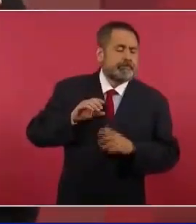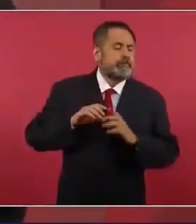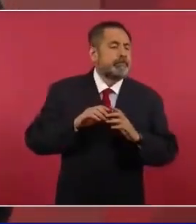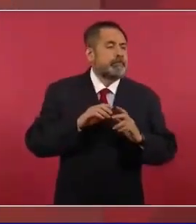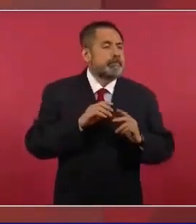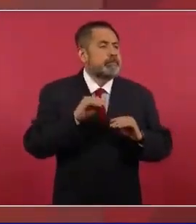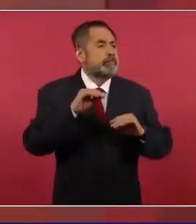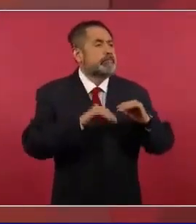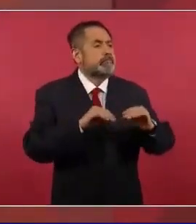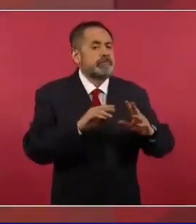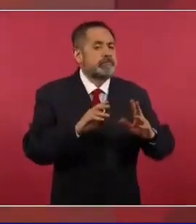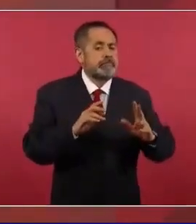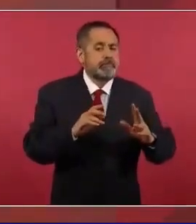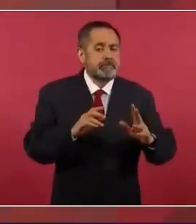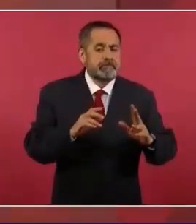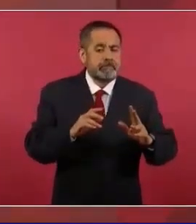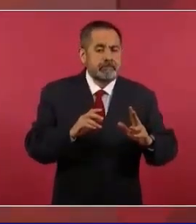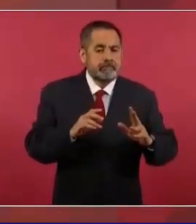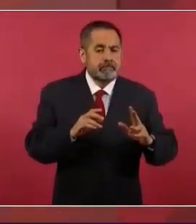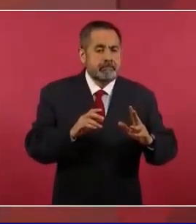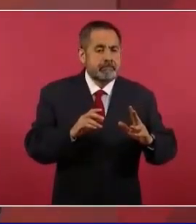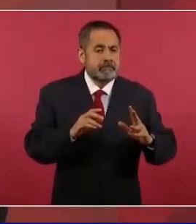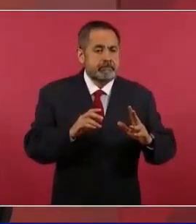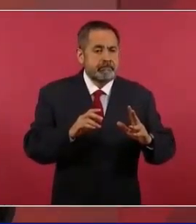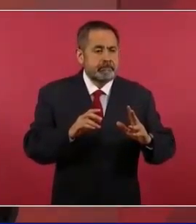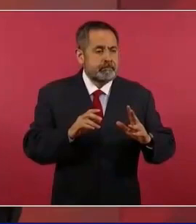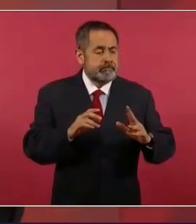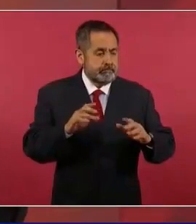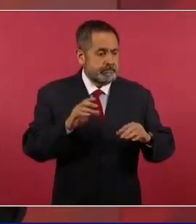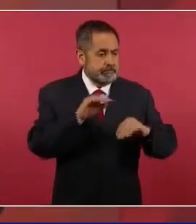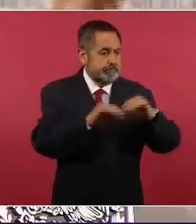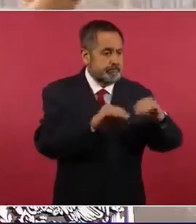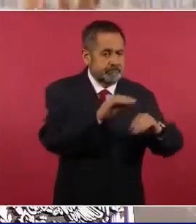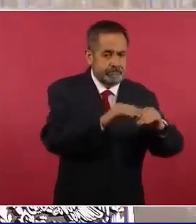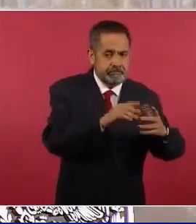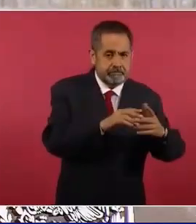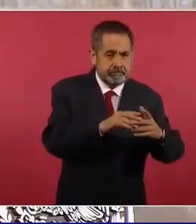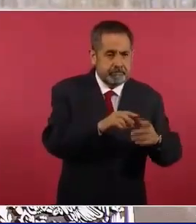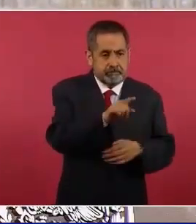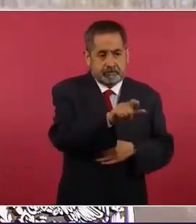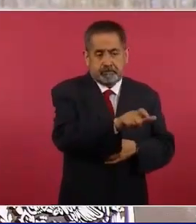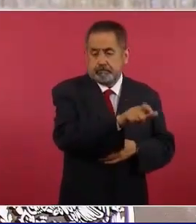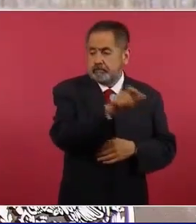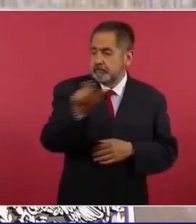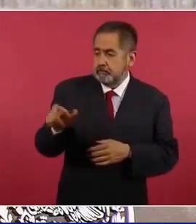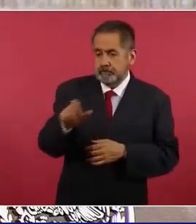devolver el IVA que iban a pagar